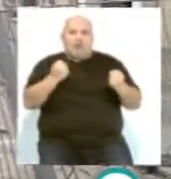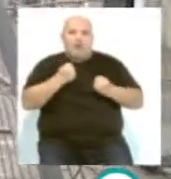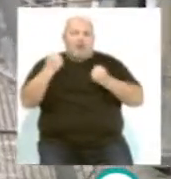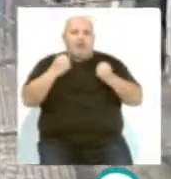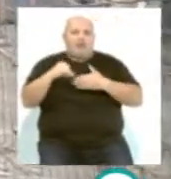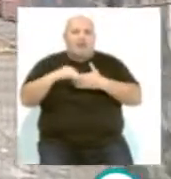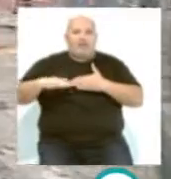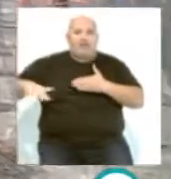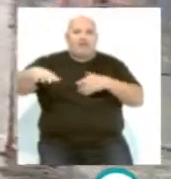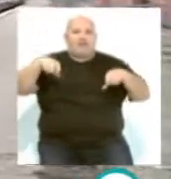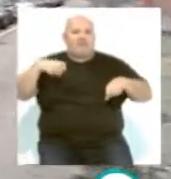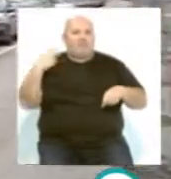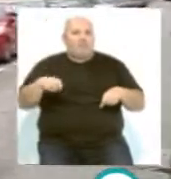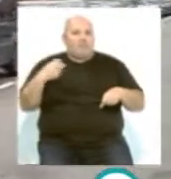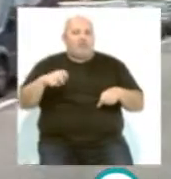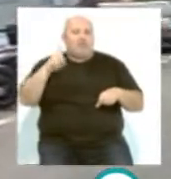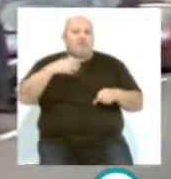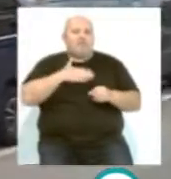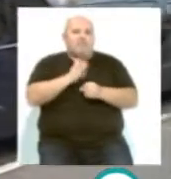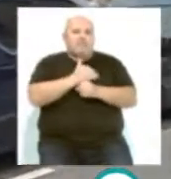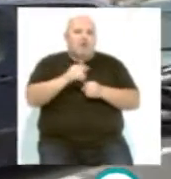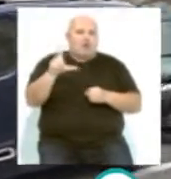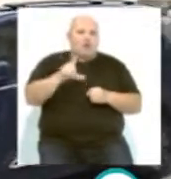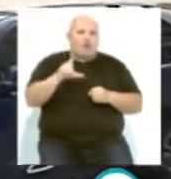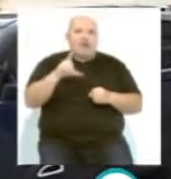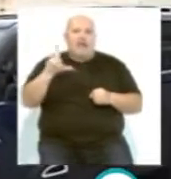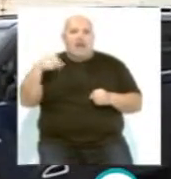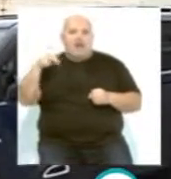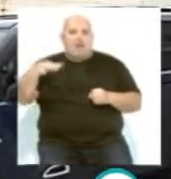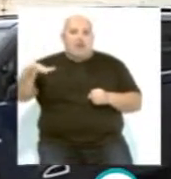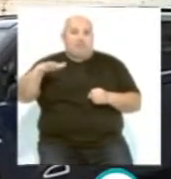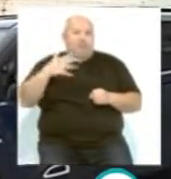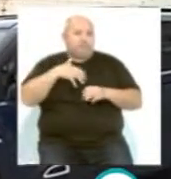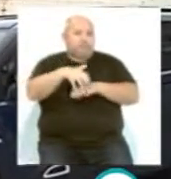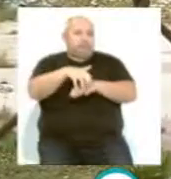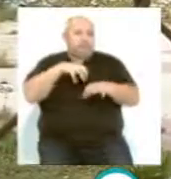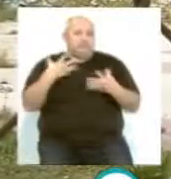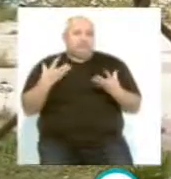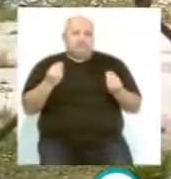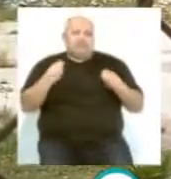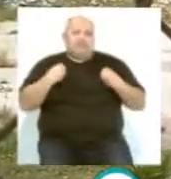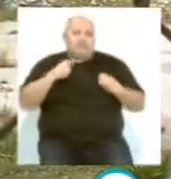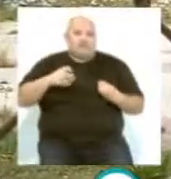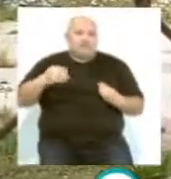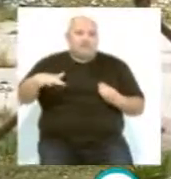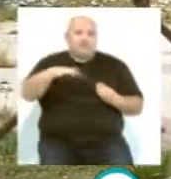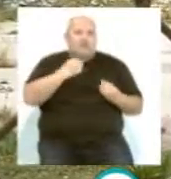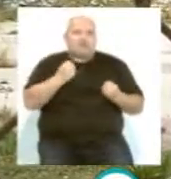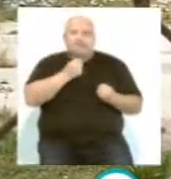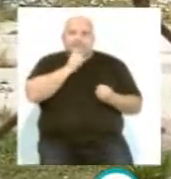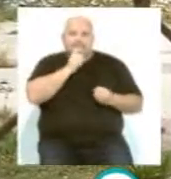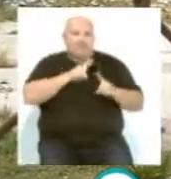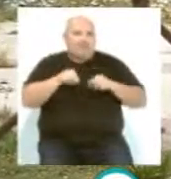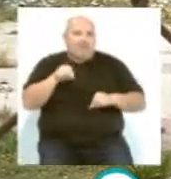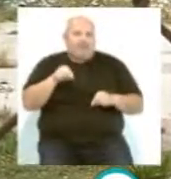en la zona próxima al Estadio Carranza y los barrios de Loreto y La Laguna con una alta concentración residencial y grave déficit de